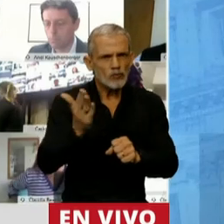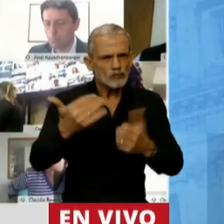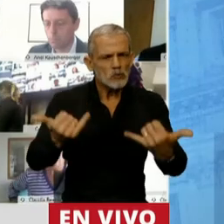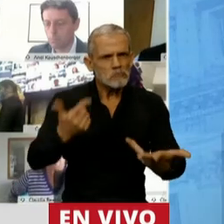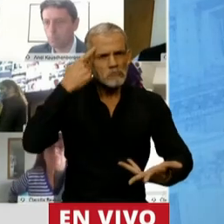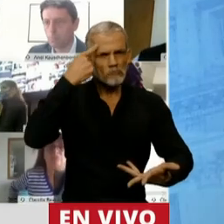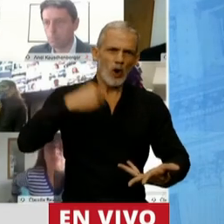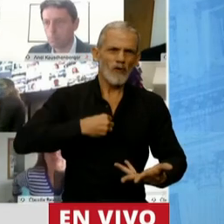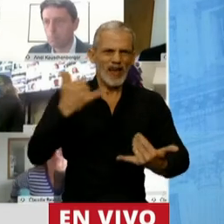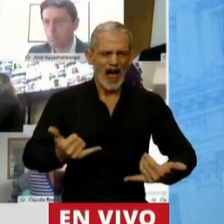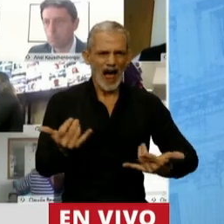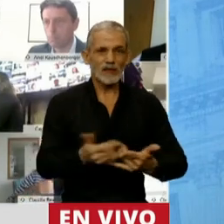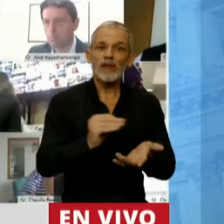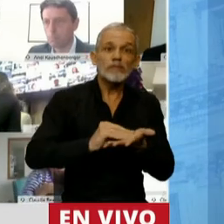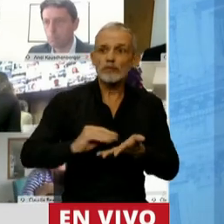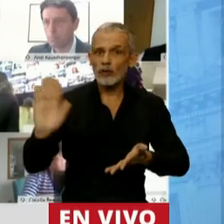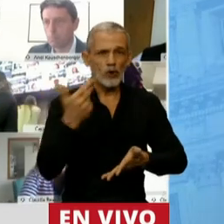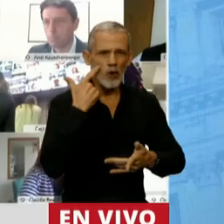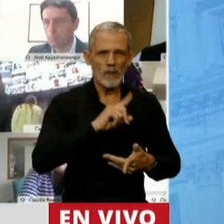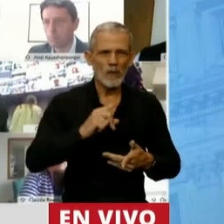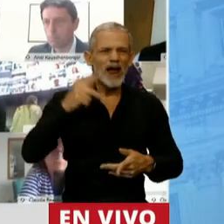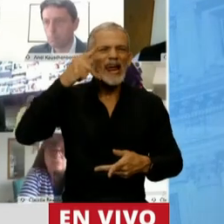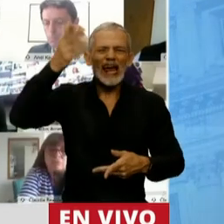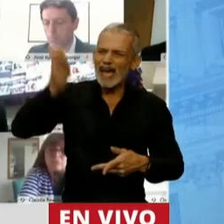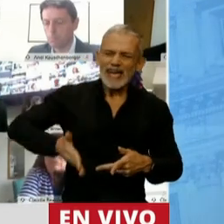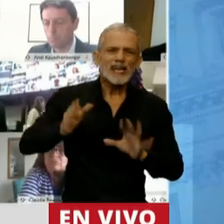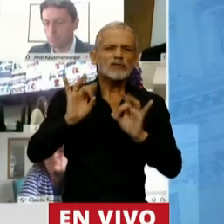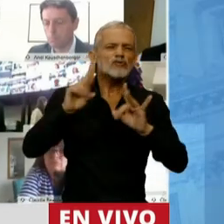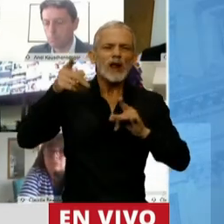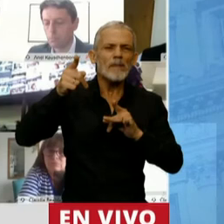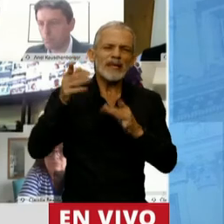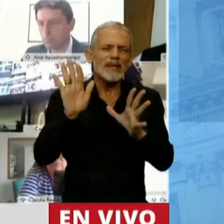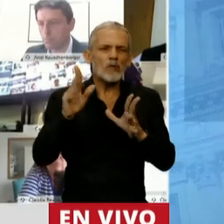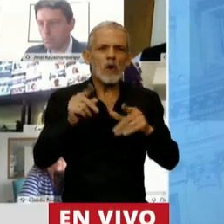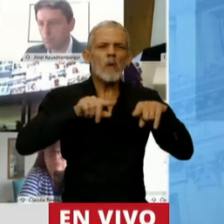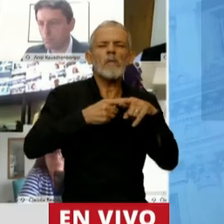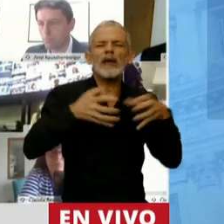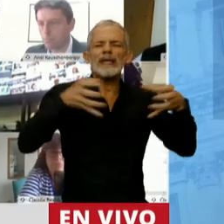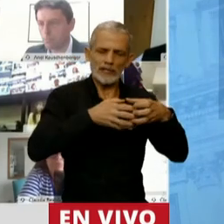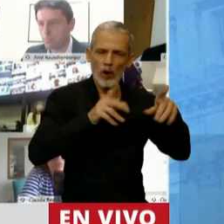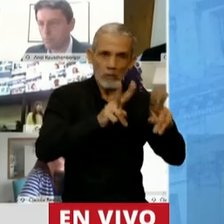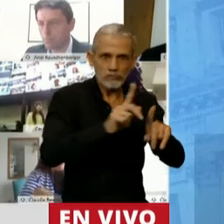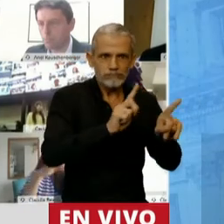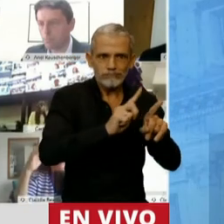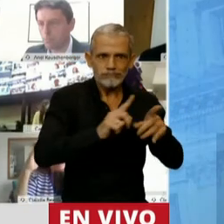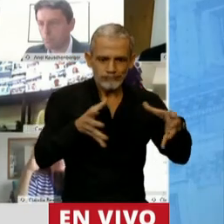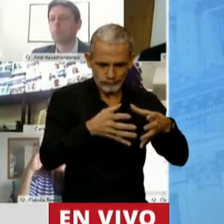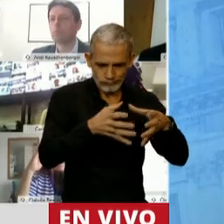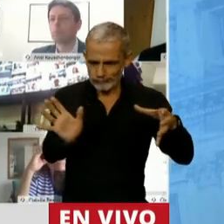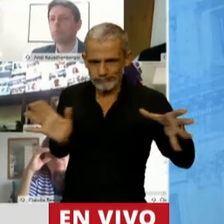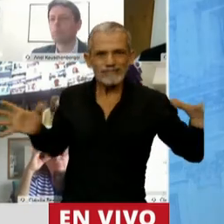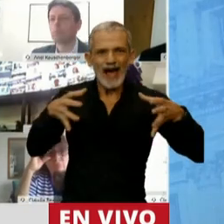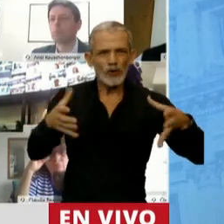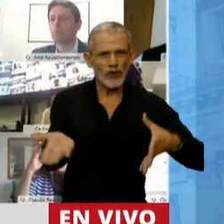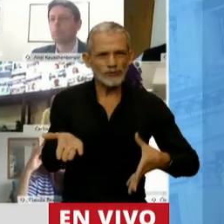diputados, diputadas, trasciende Néstor Kirchner una fracción partidaria. Él llamó a todos. Por eso